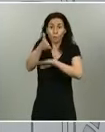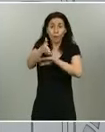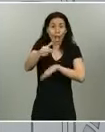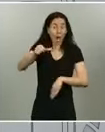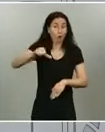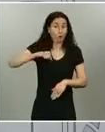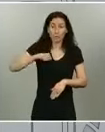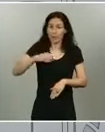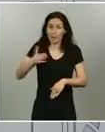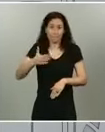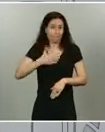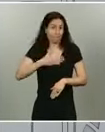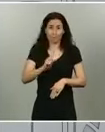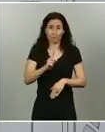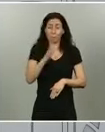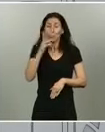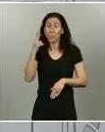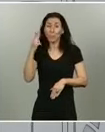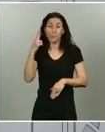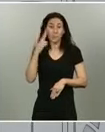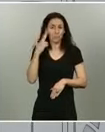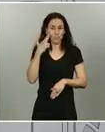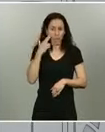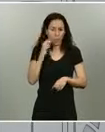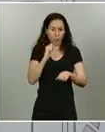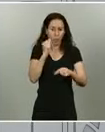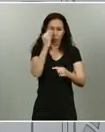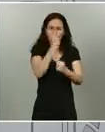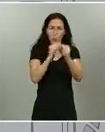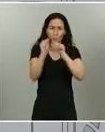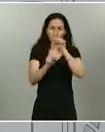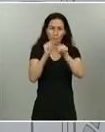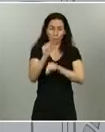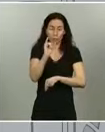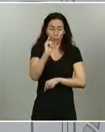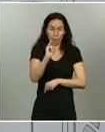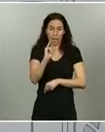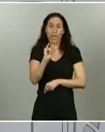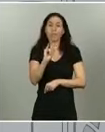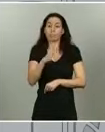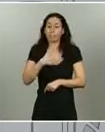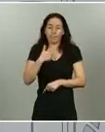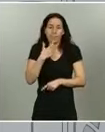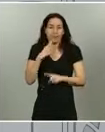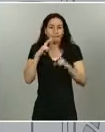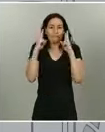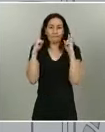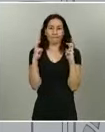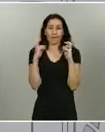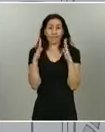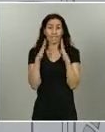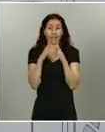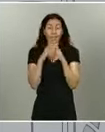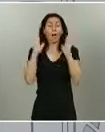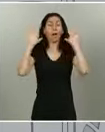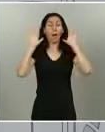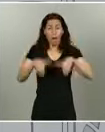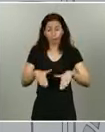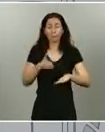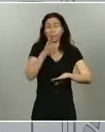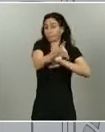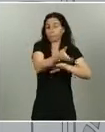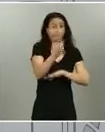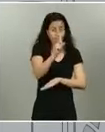virus que producía unas letalidades importantes, no hubieran llegado a tiempo. En otros casos, la saturación de los hospitales también ha podido hacer que los